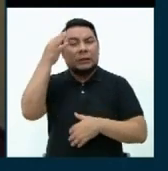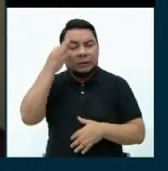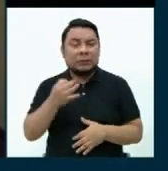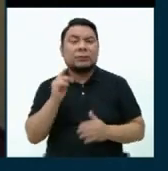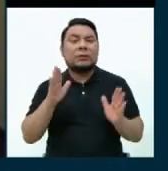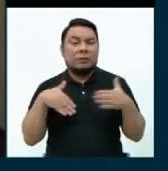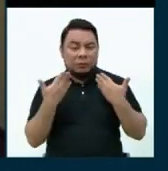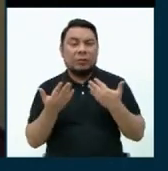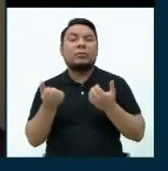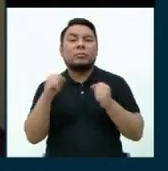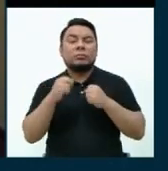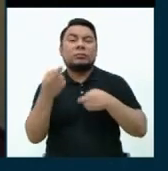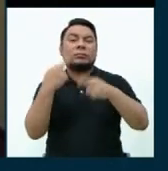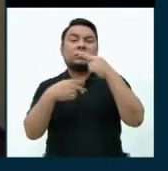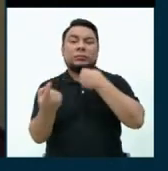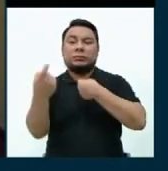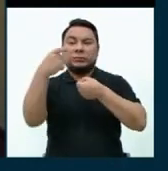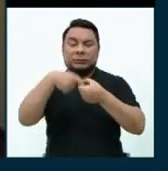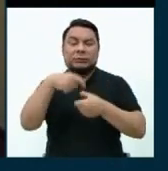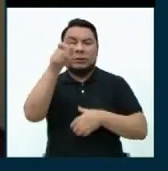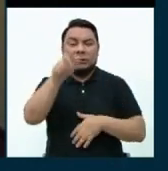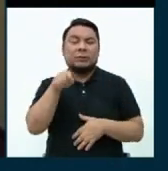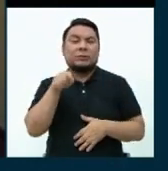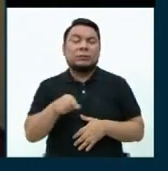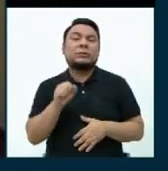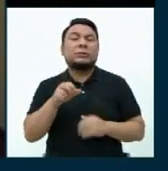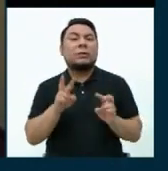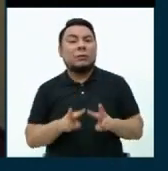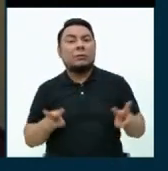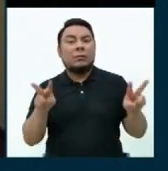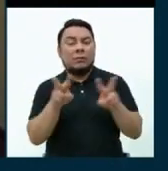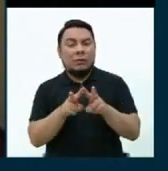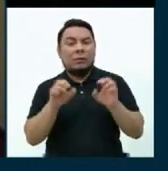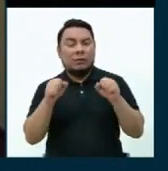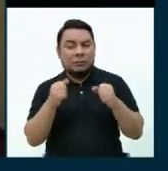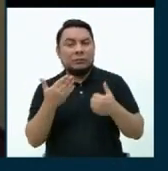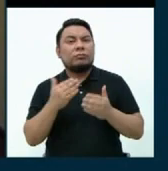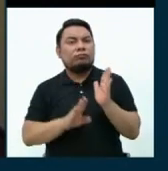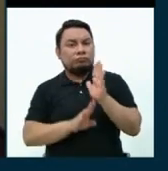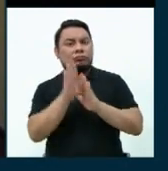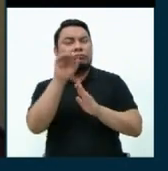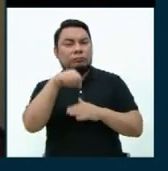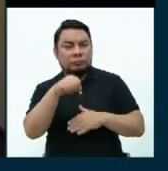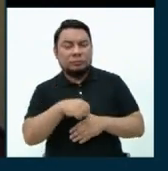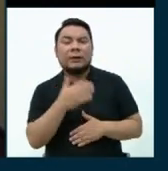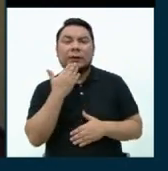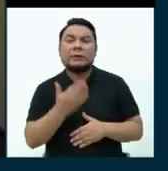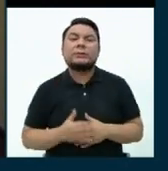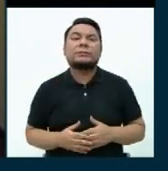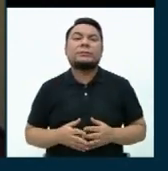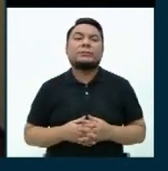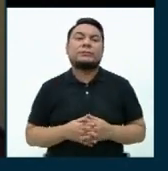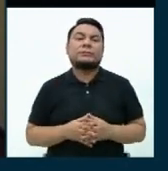puedan reinsertarse y ser personas con valores y activas productivamente. Gracias.